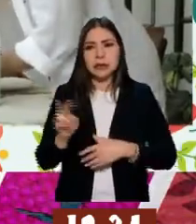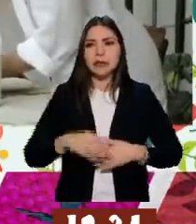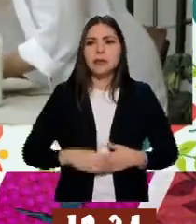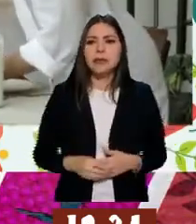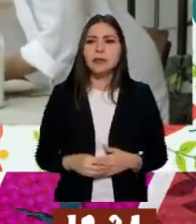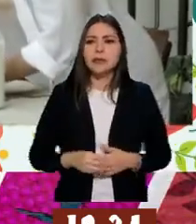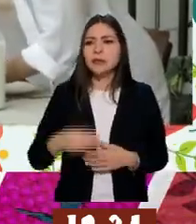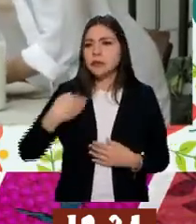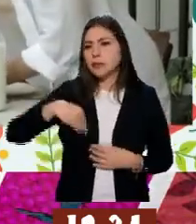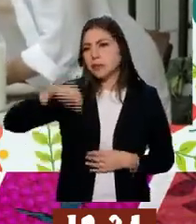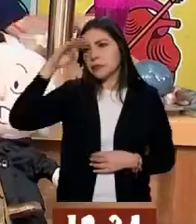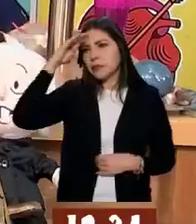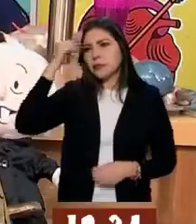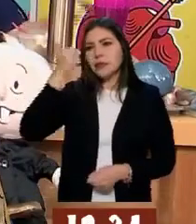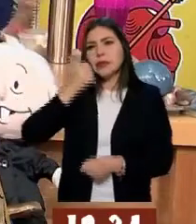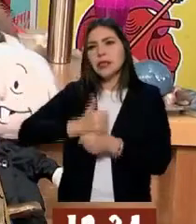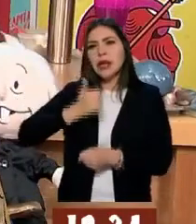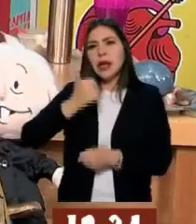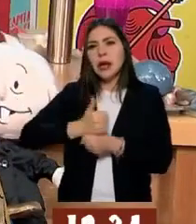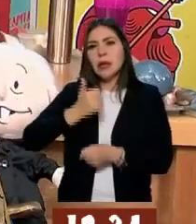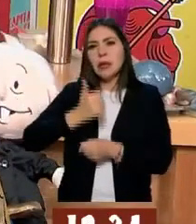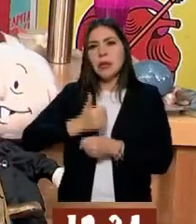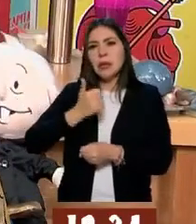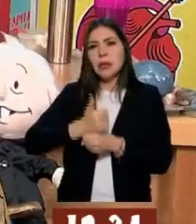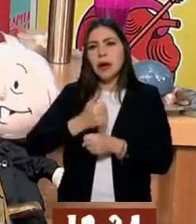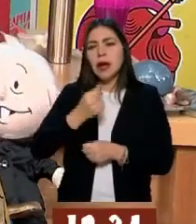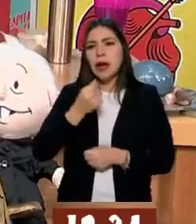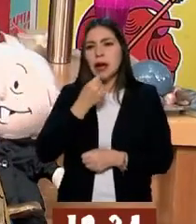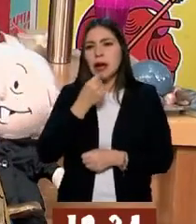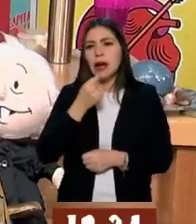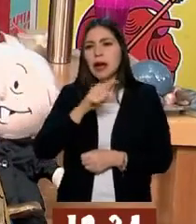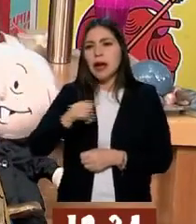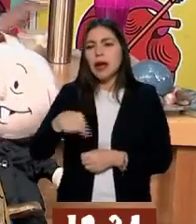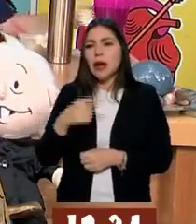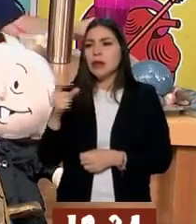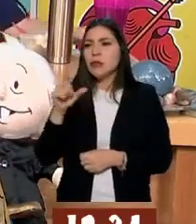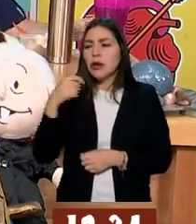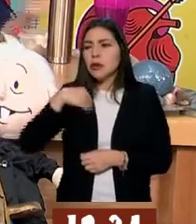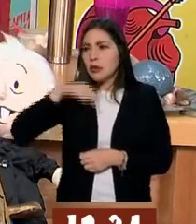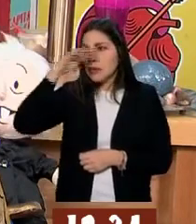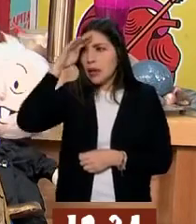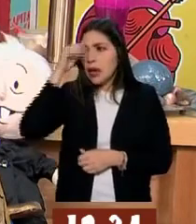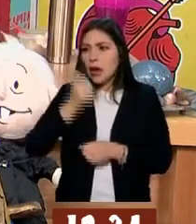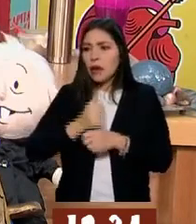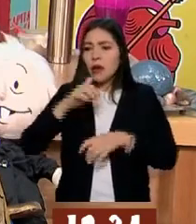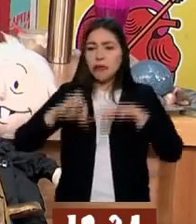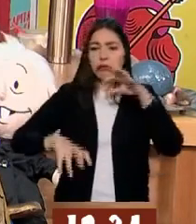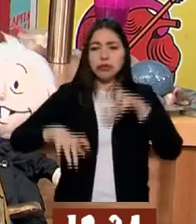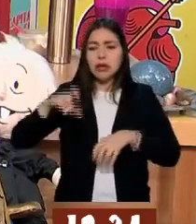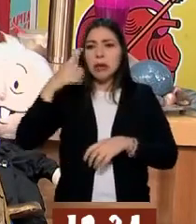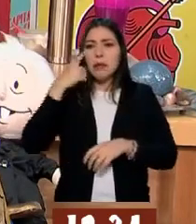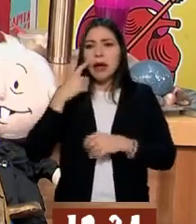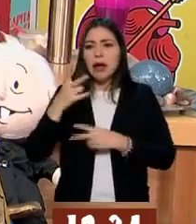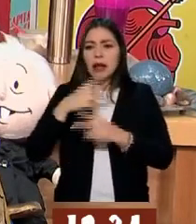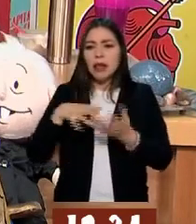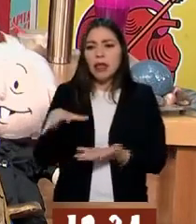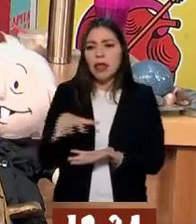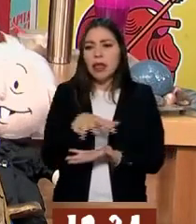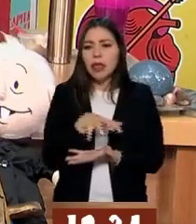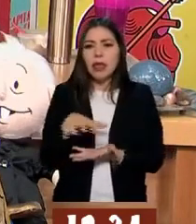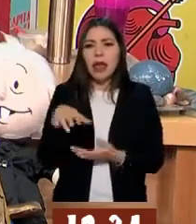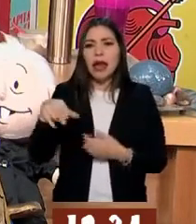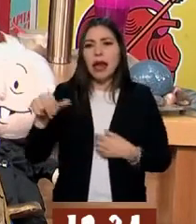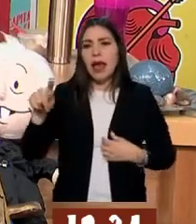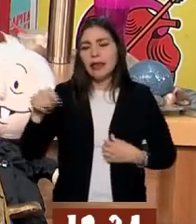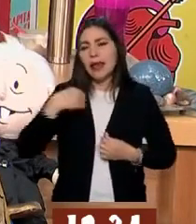abuelas de chiquita para que saliera la nata, mire. La natita, no, pero sí, no, porque son aprendizajes